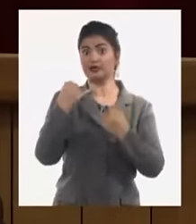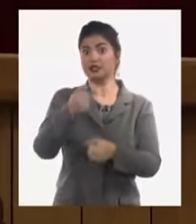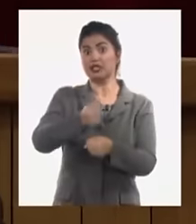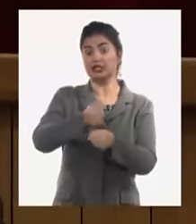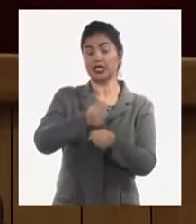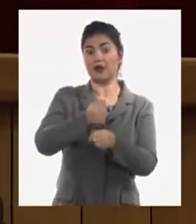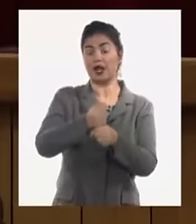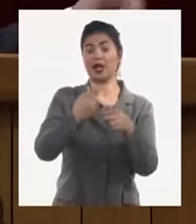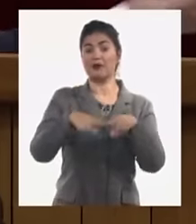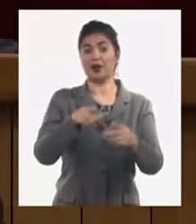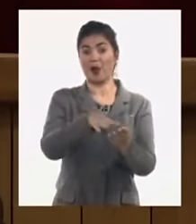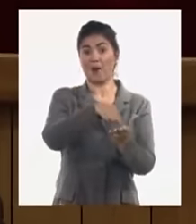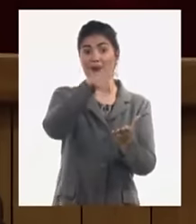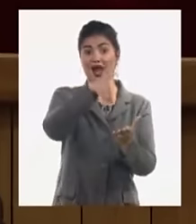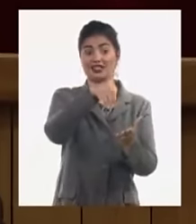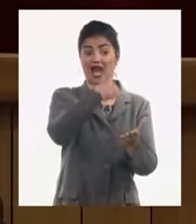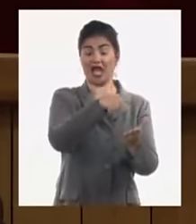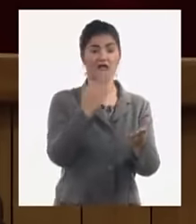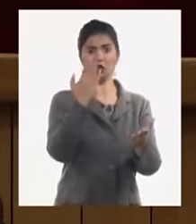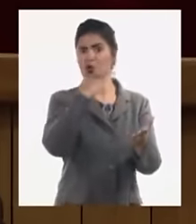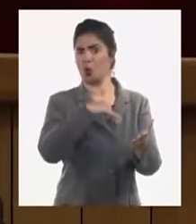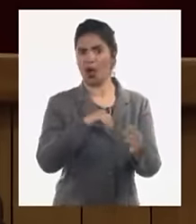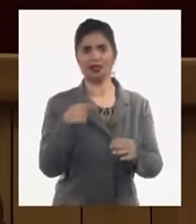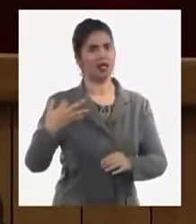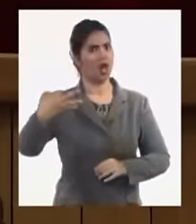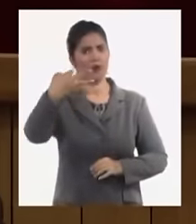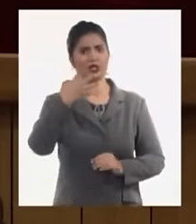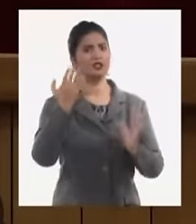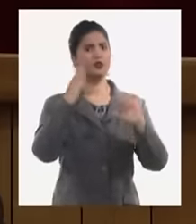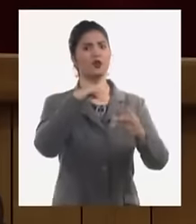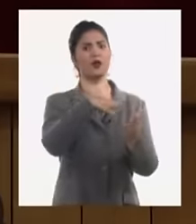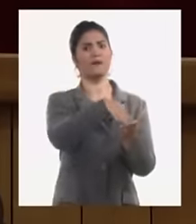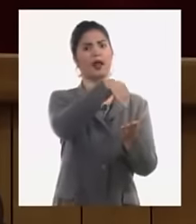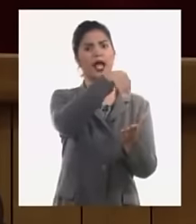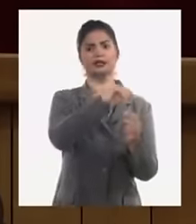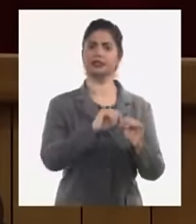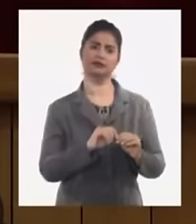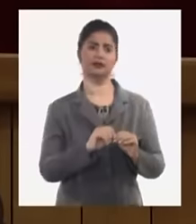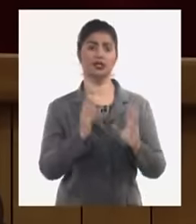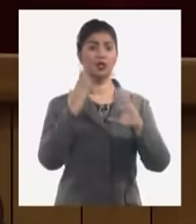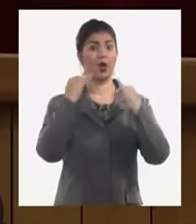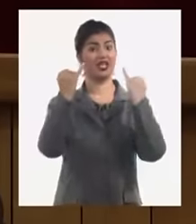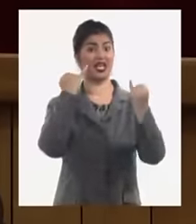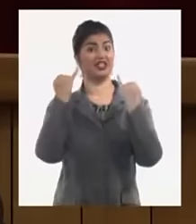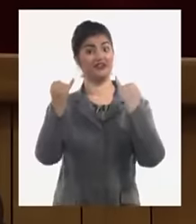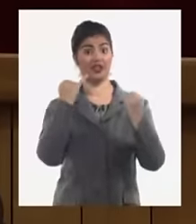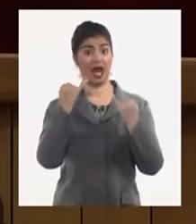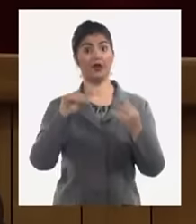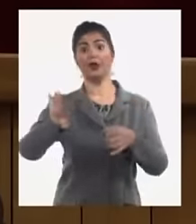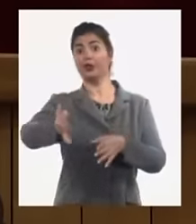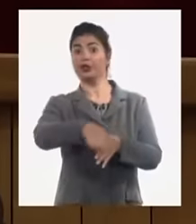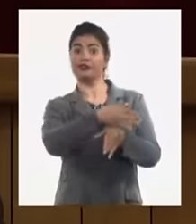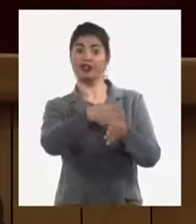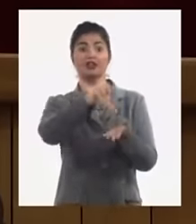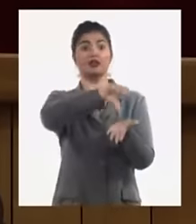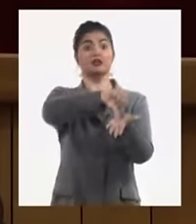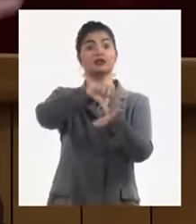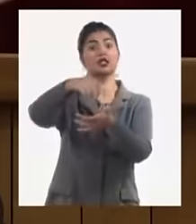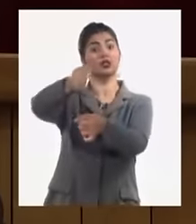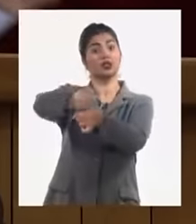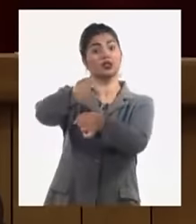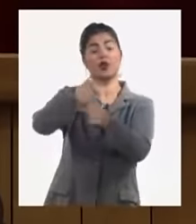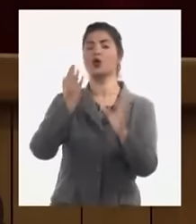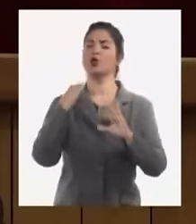y ese municipio ahí en ese consejo popular no se han identificado posibles empleos